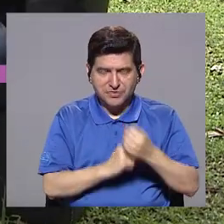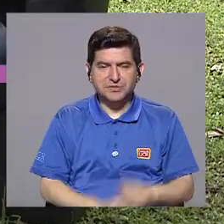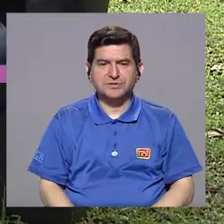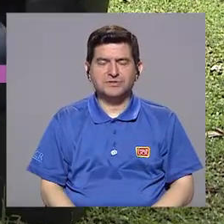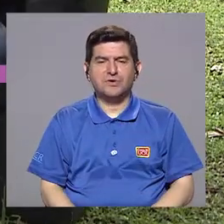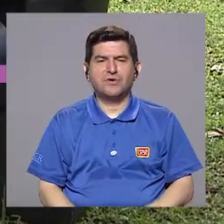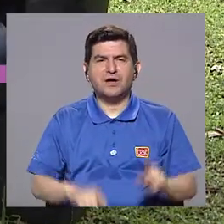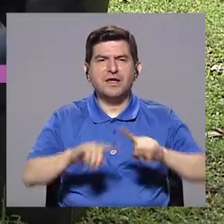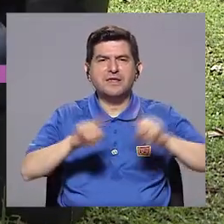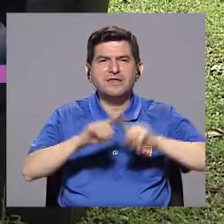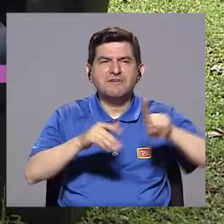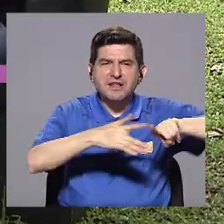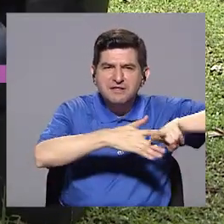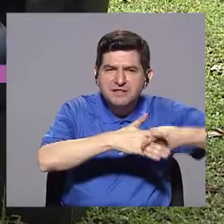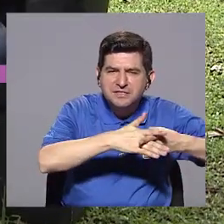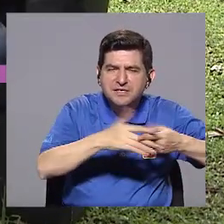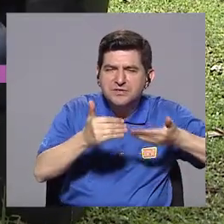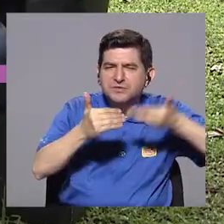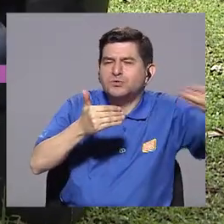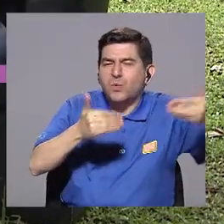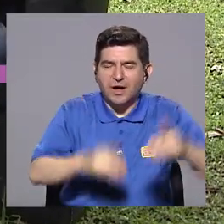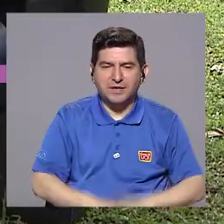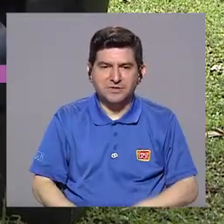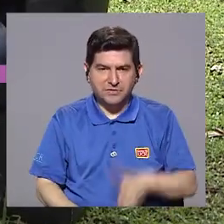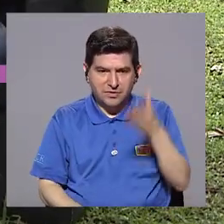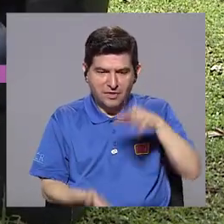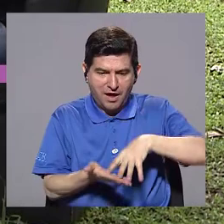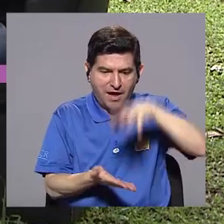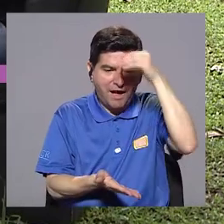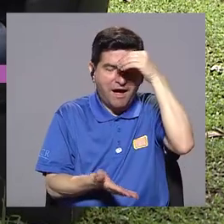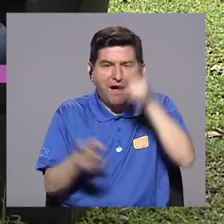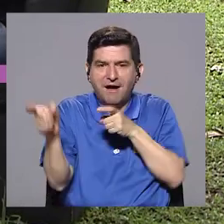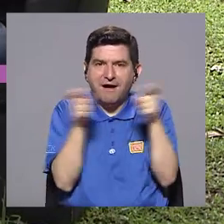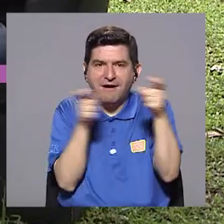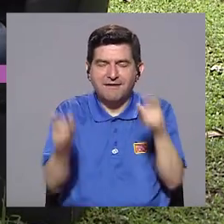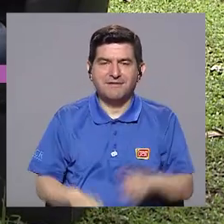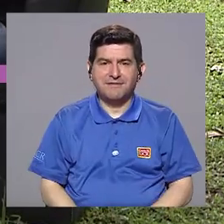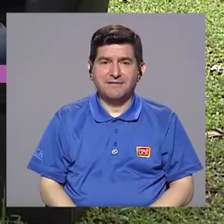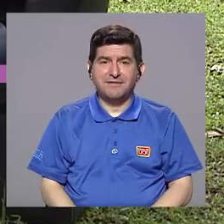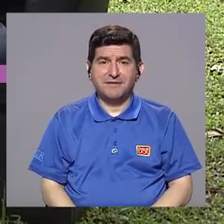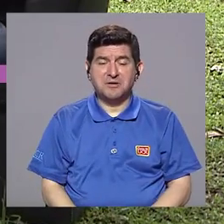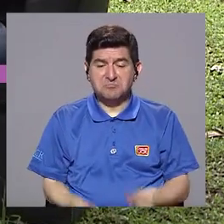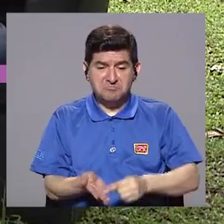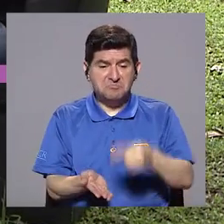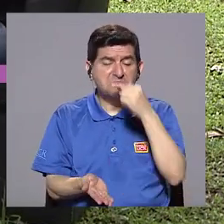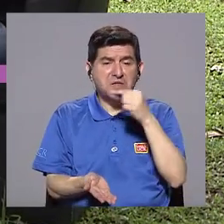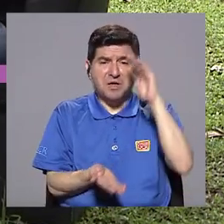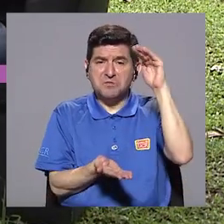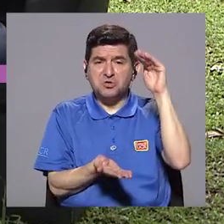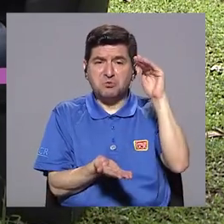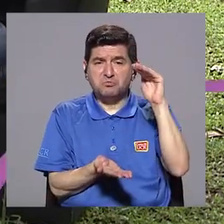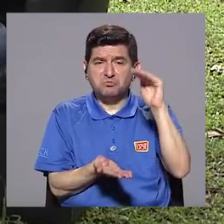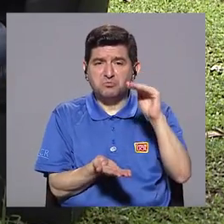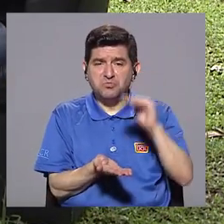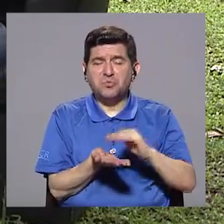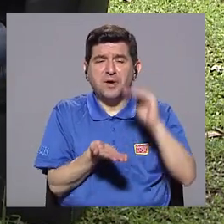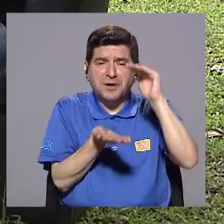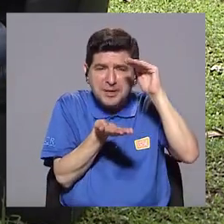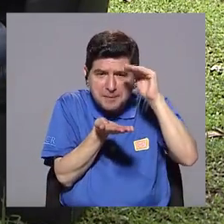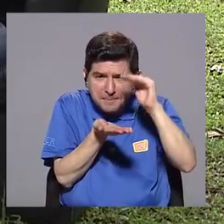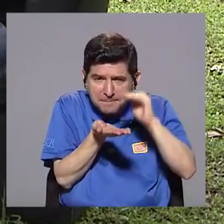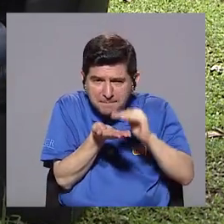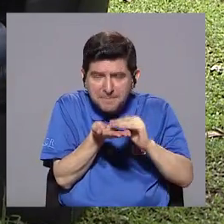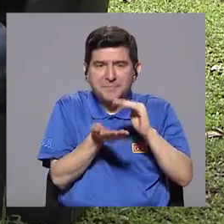reconocen los desencadenantes del trastorno y aprenden a manejarlos, incluso las dosis de medicamentos se van reduciendo hasta un mínimo.